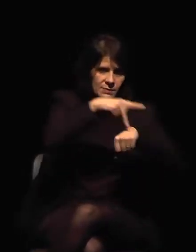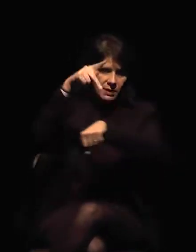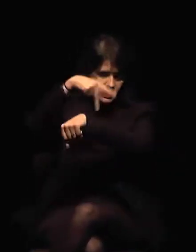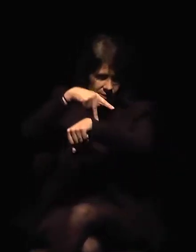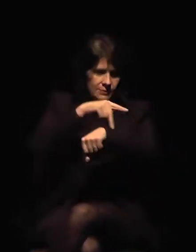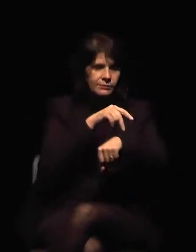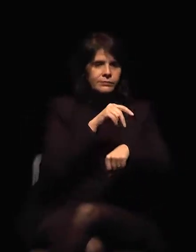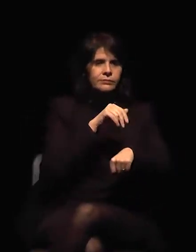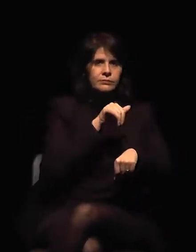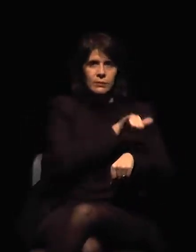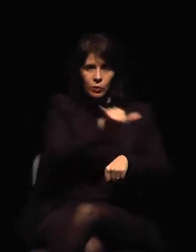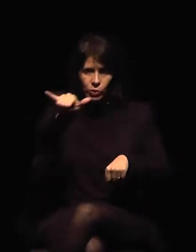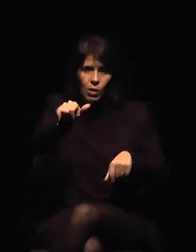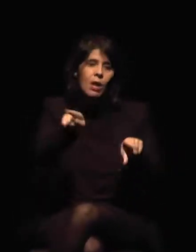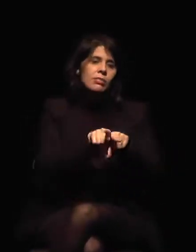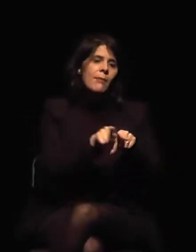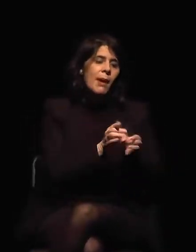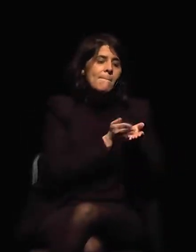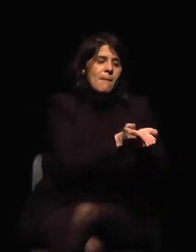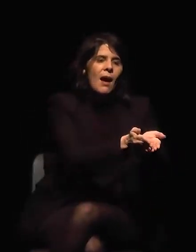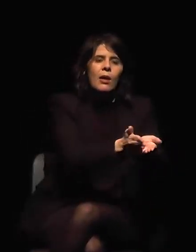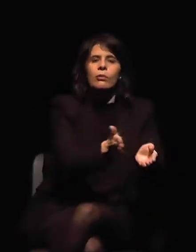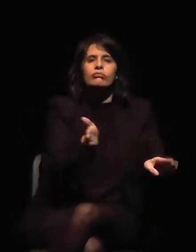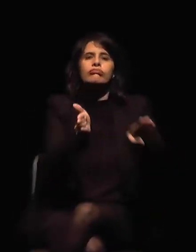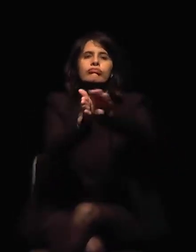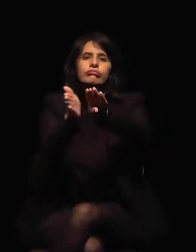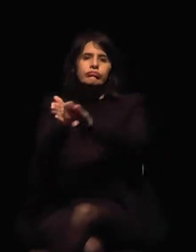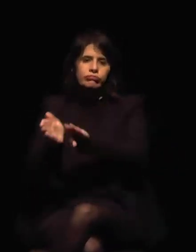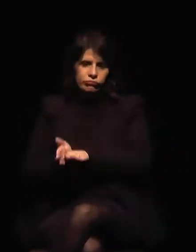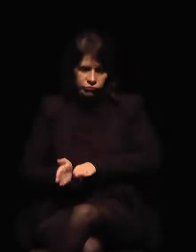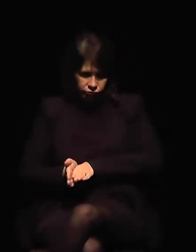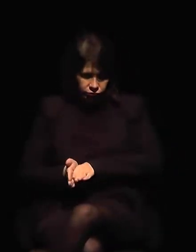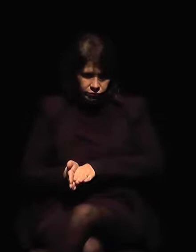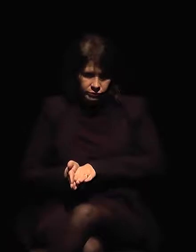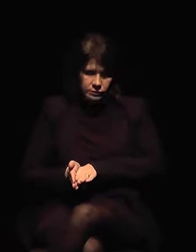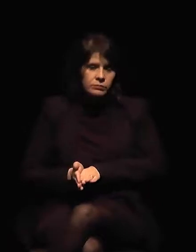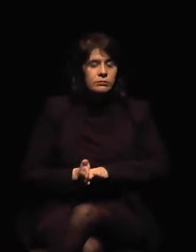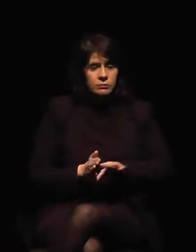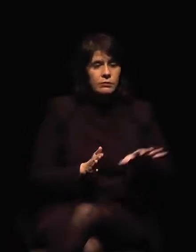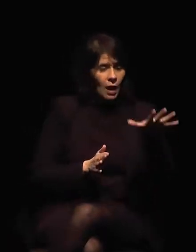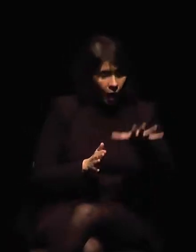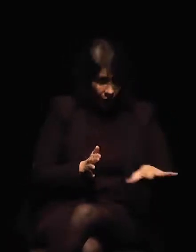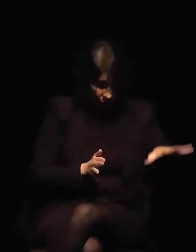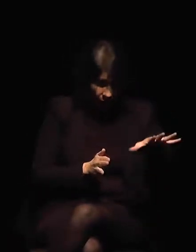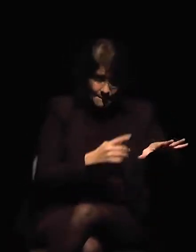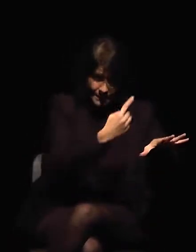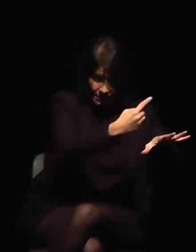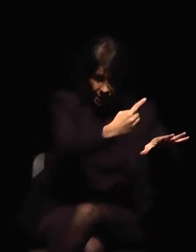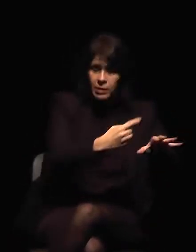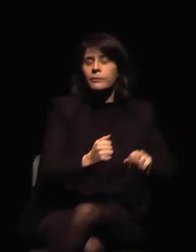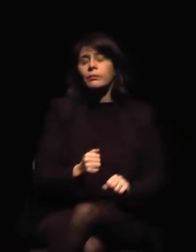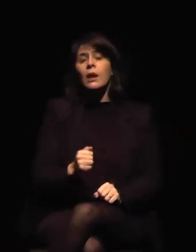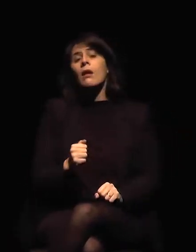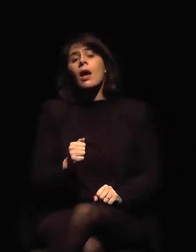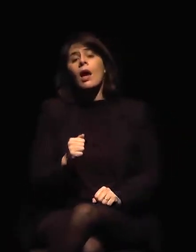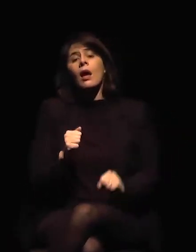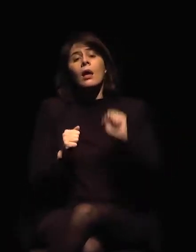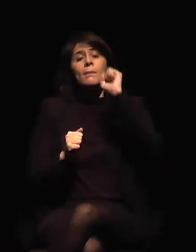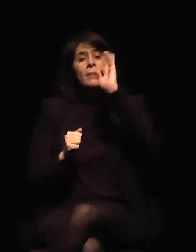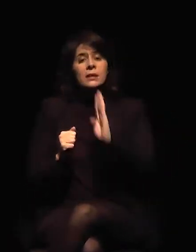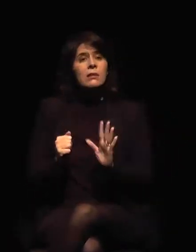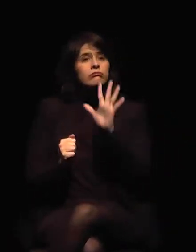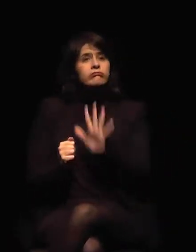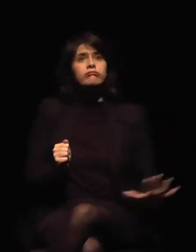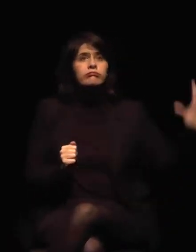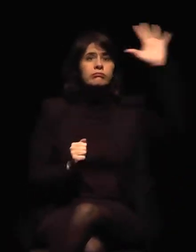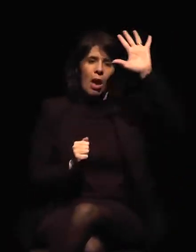sería? Sería todo el territorio nacional. Por ejemplo, Itaú Cultural es una zona secundaria. El aeropuerto de Congonhas,